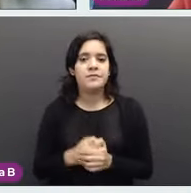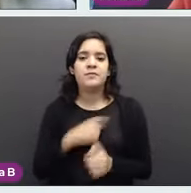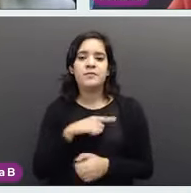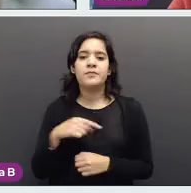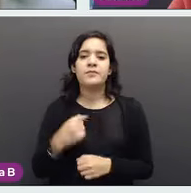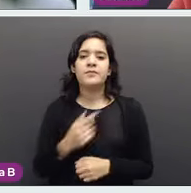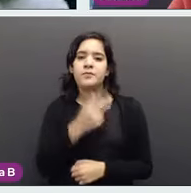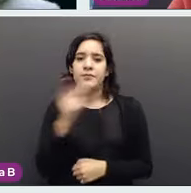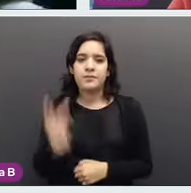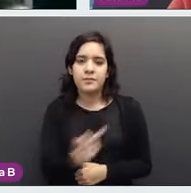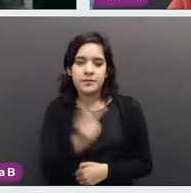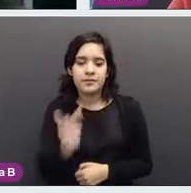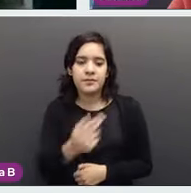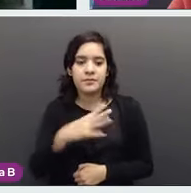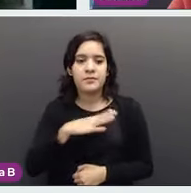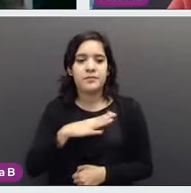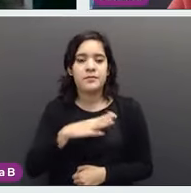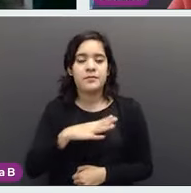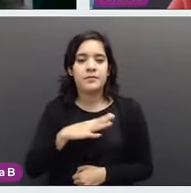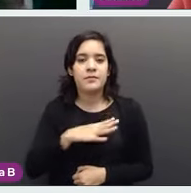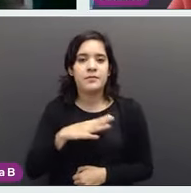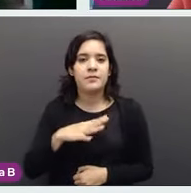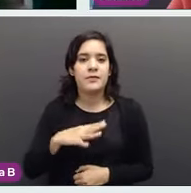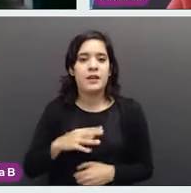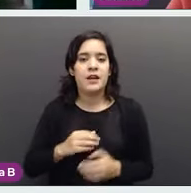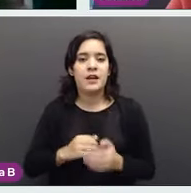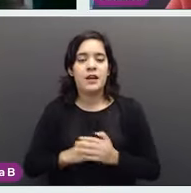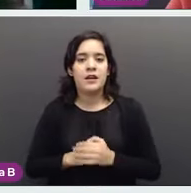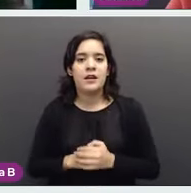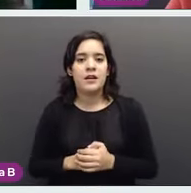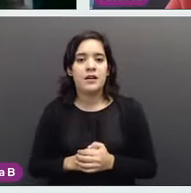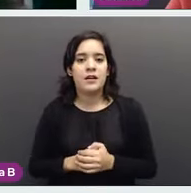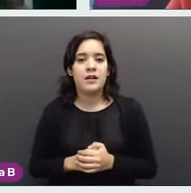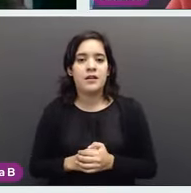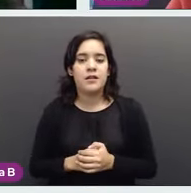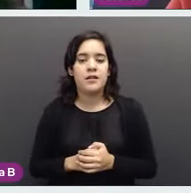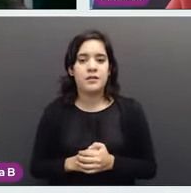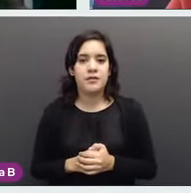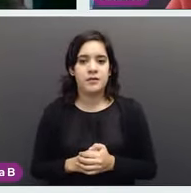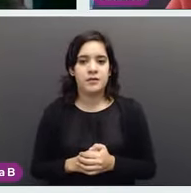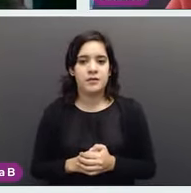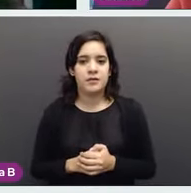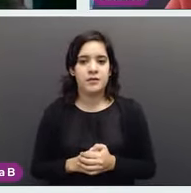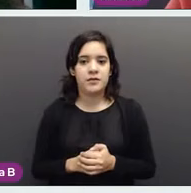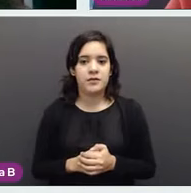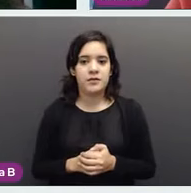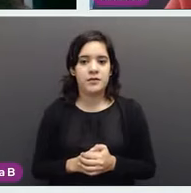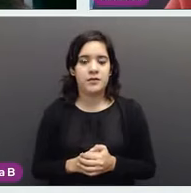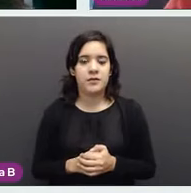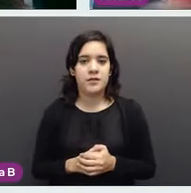quedó pendiente. Y bueno, pues hacemos revisión.